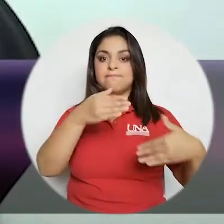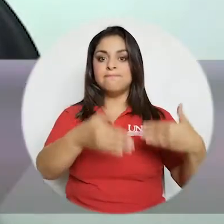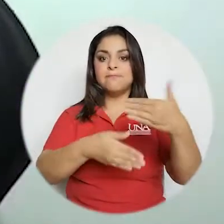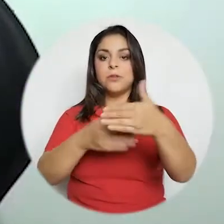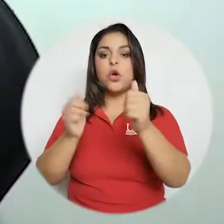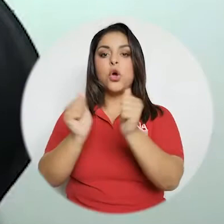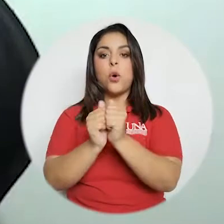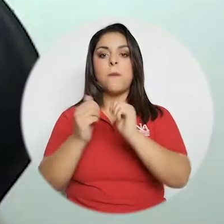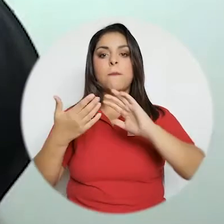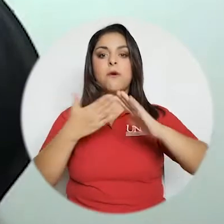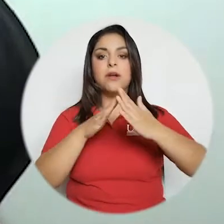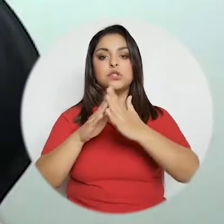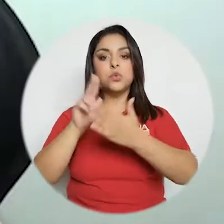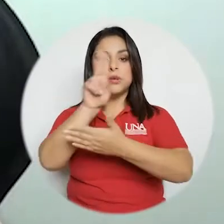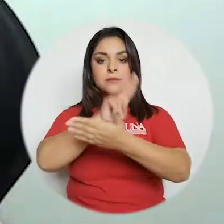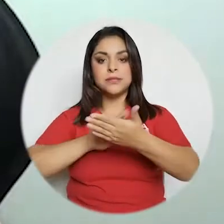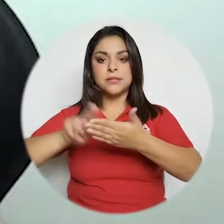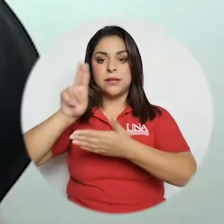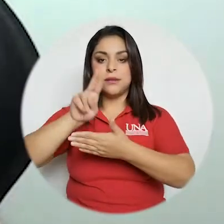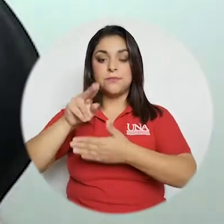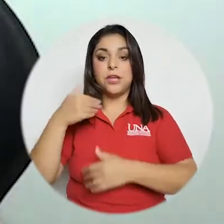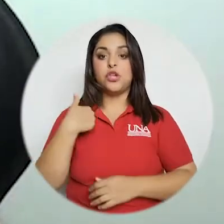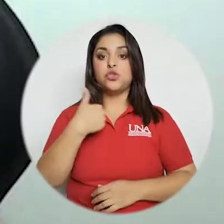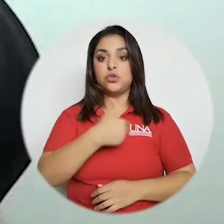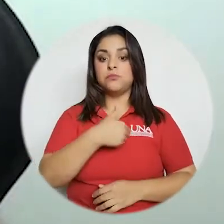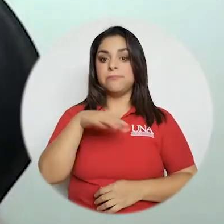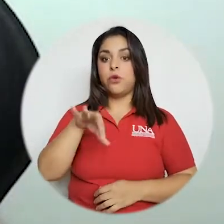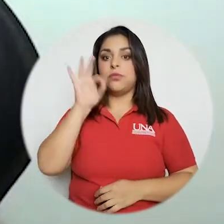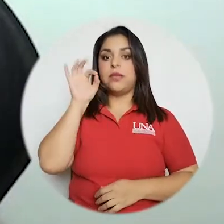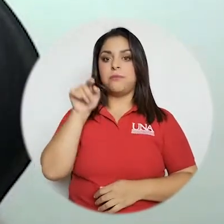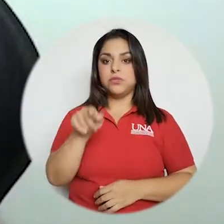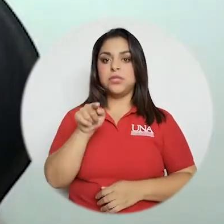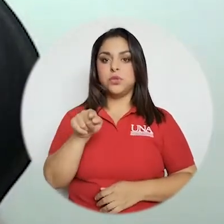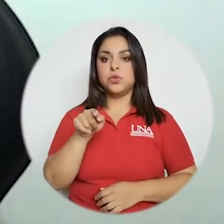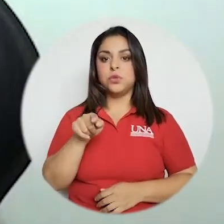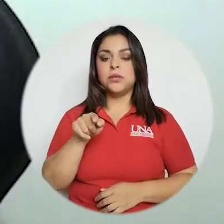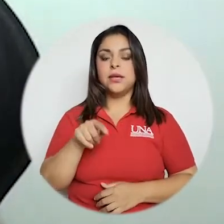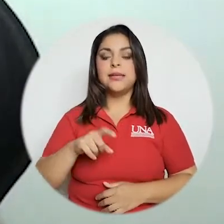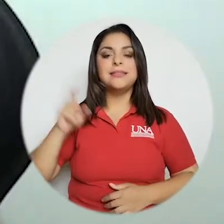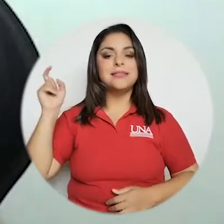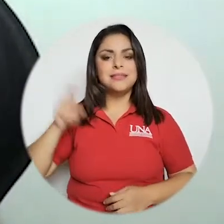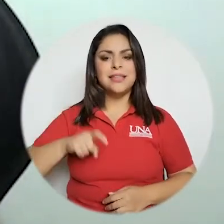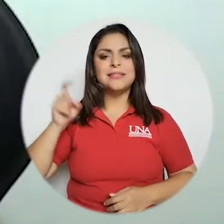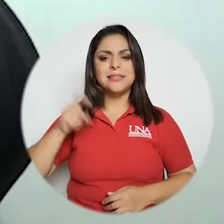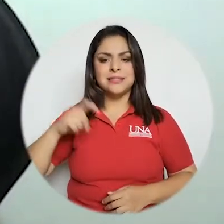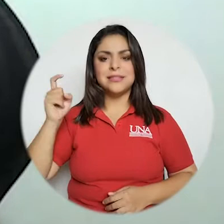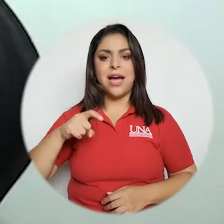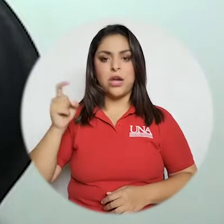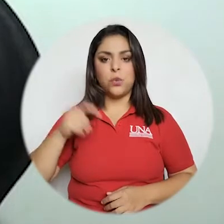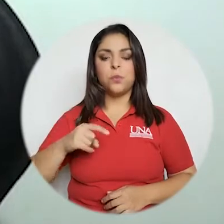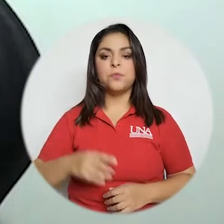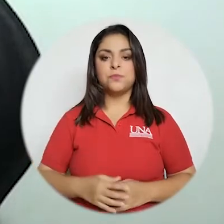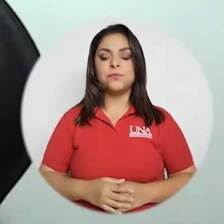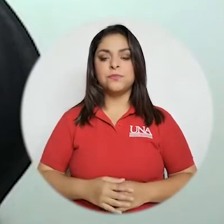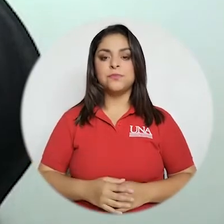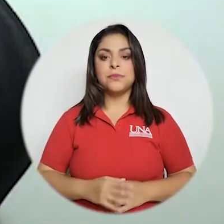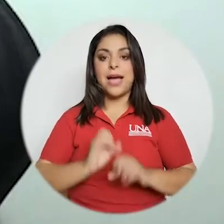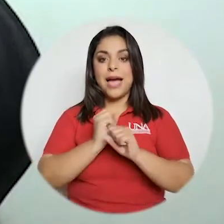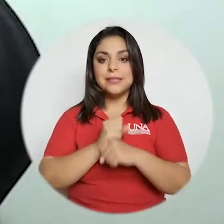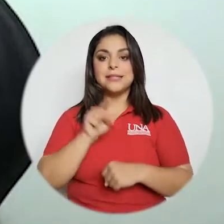universitaria y nos hemos encontrado con eso ¿verdad? es necesario